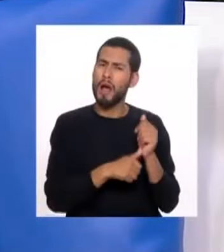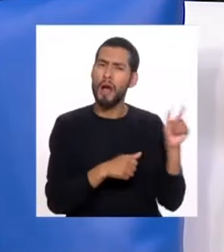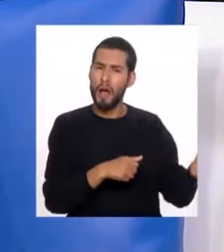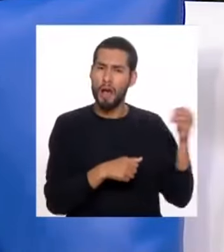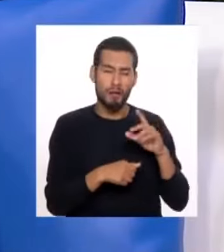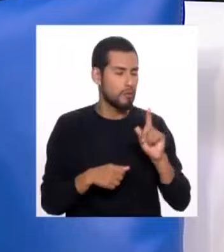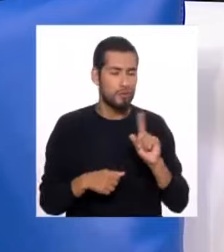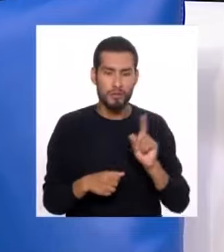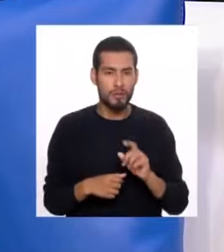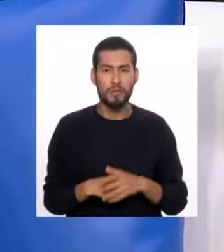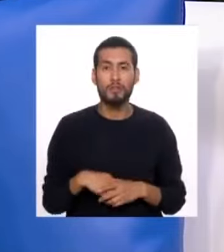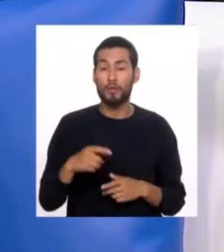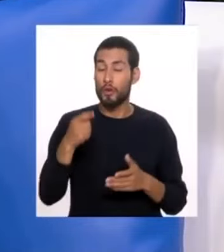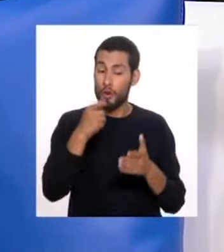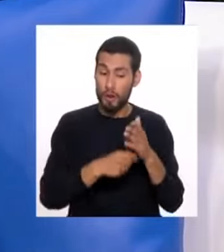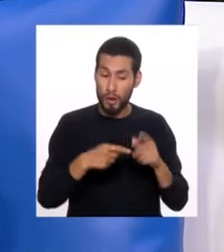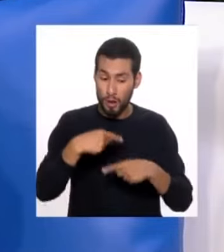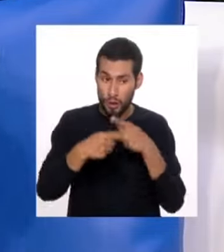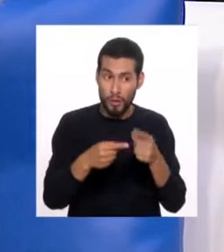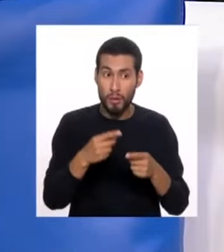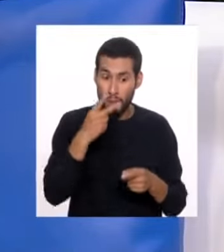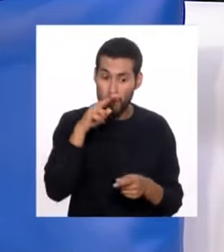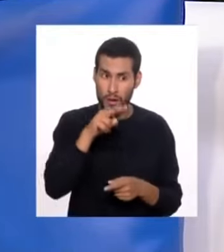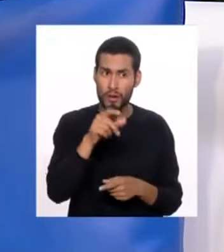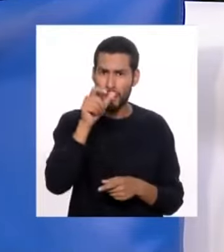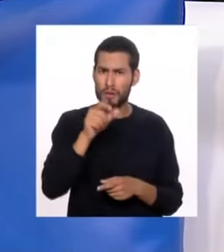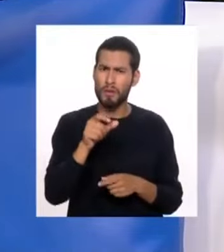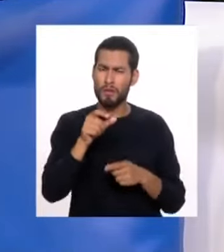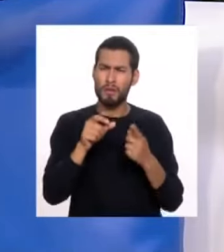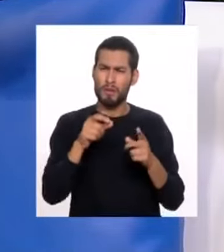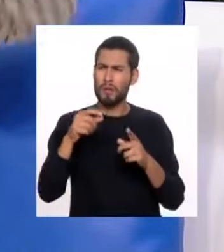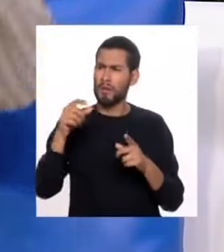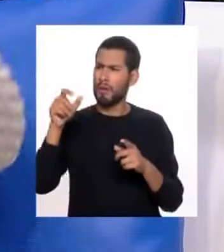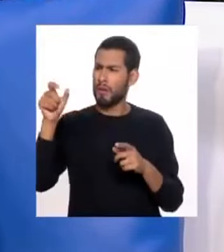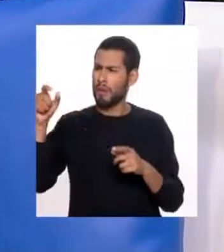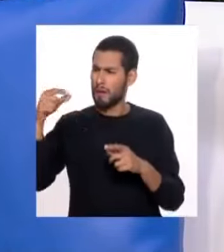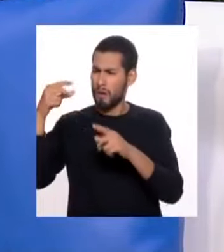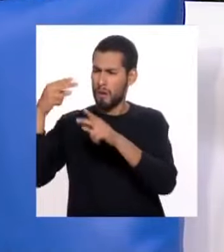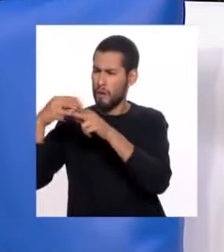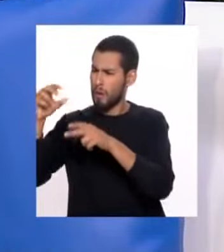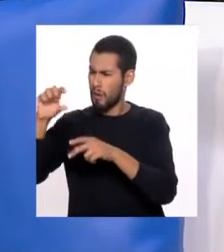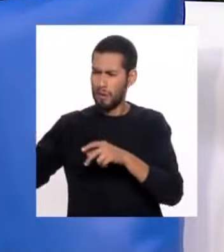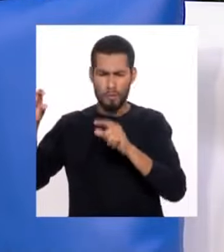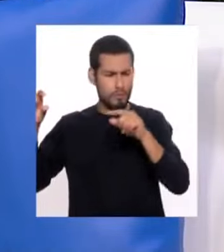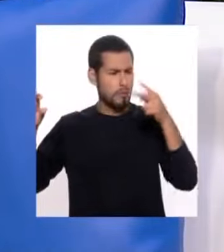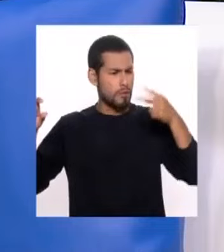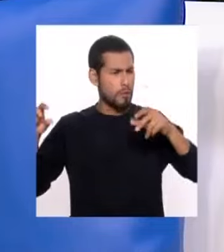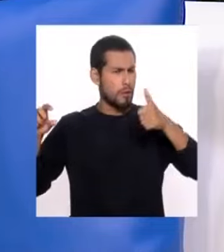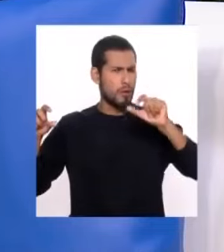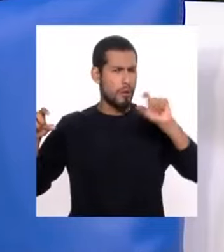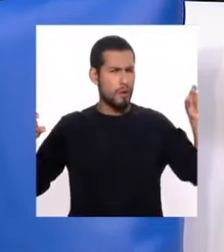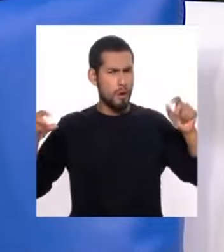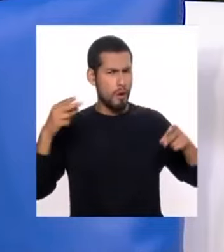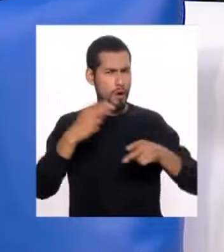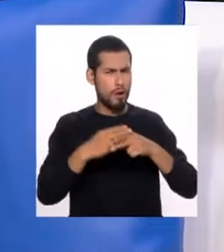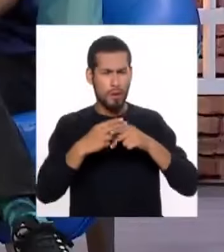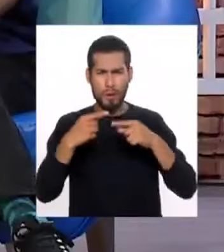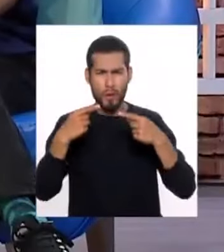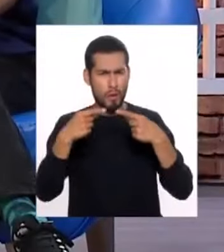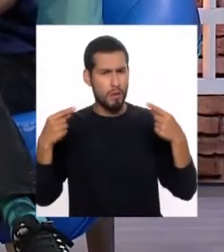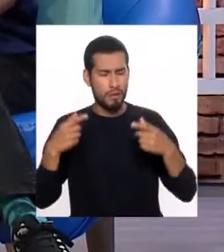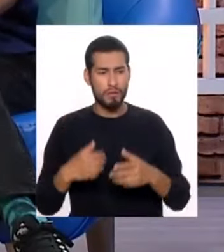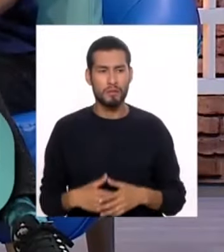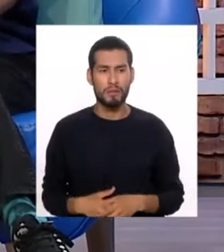cuenta. No. Cuando ZUNAT quiera devolver oficio y cuando vea que Juan Pérez lo solicita, pero el número de la cuenta está de Juanita Aguirre... cuentas